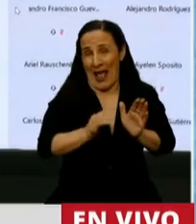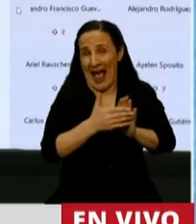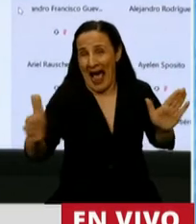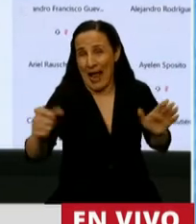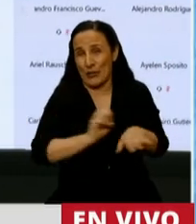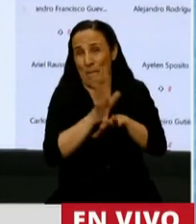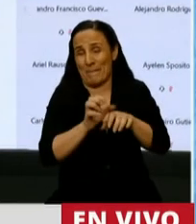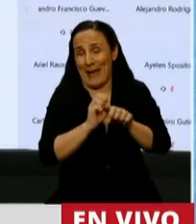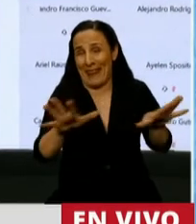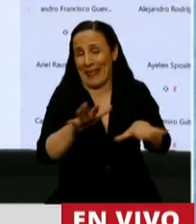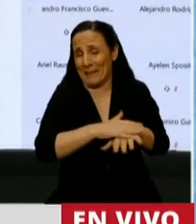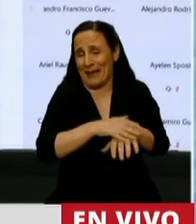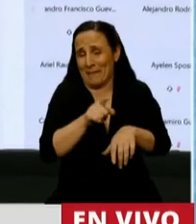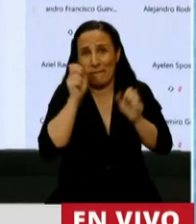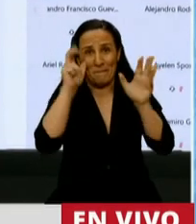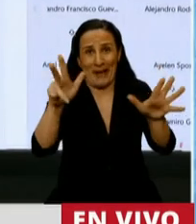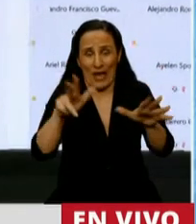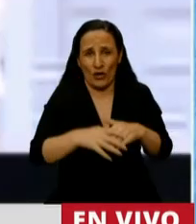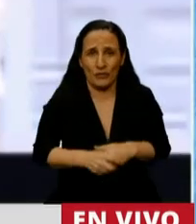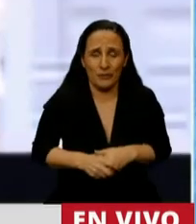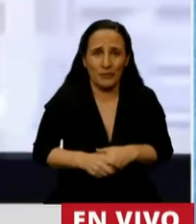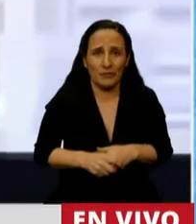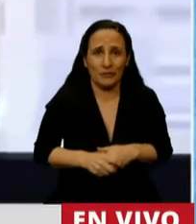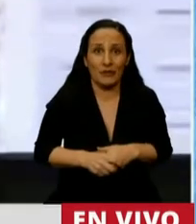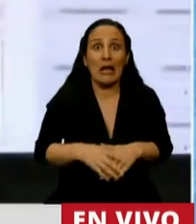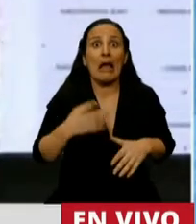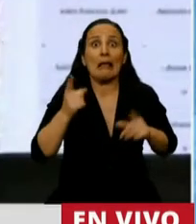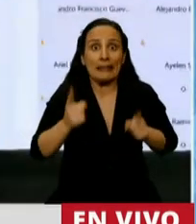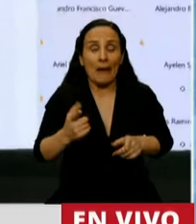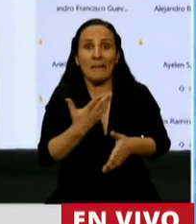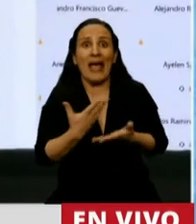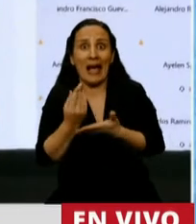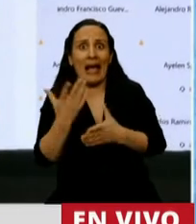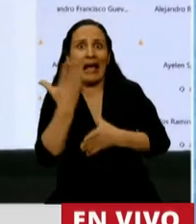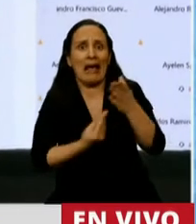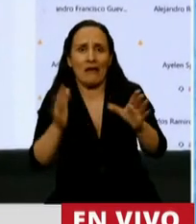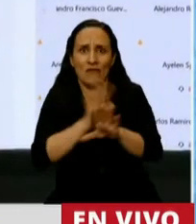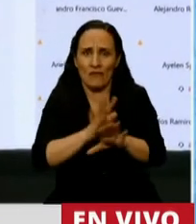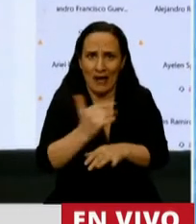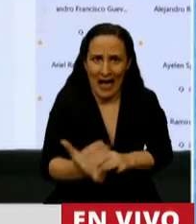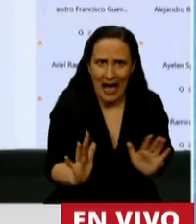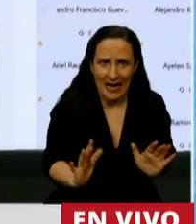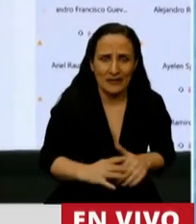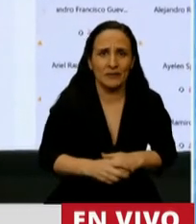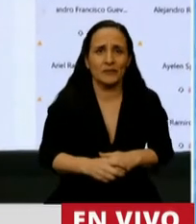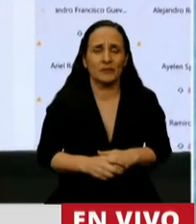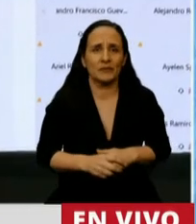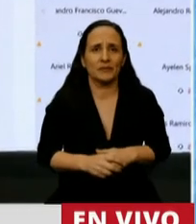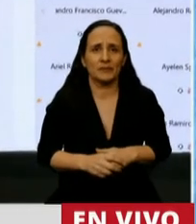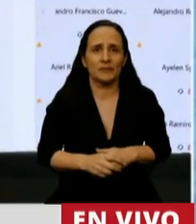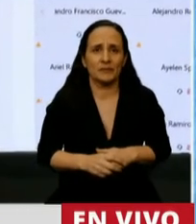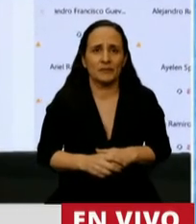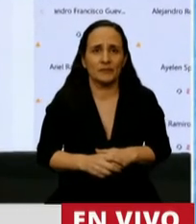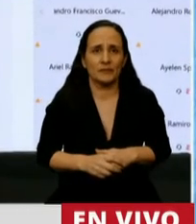interminable y los errores oficiales. Después, el caso fiscal usa un poco a la red